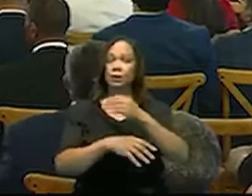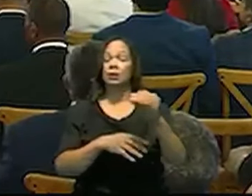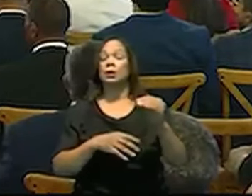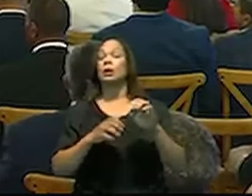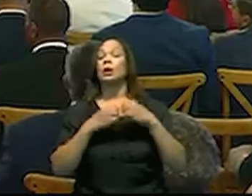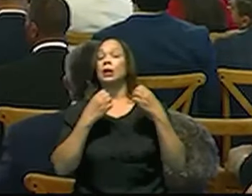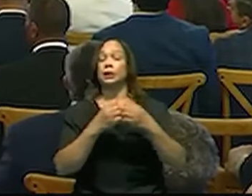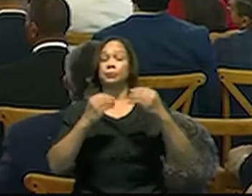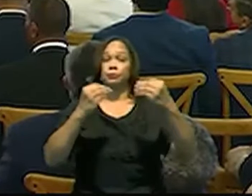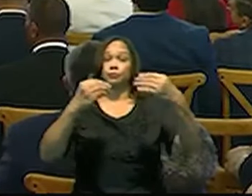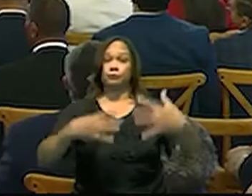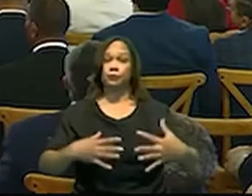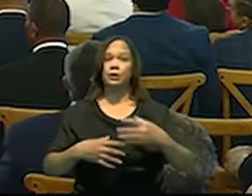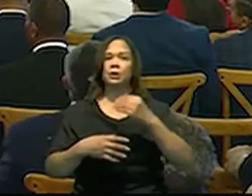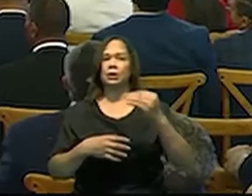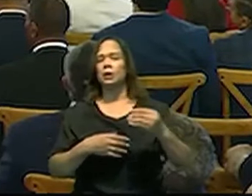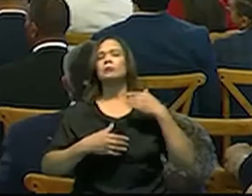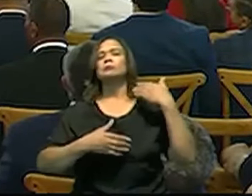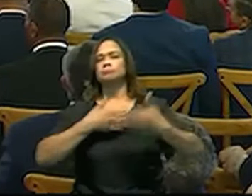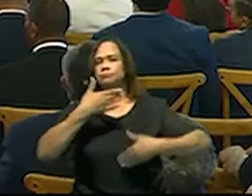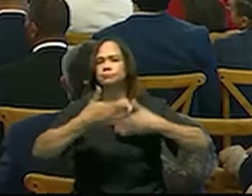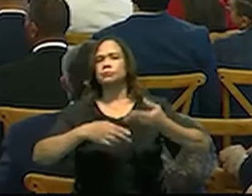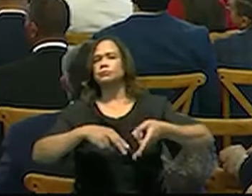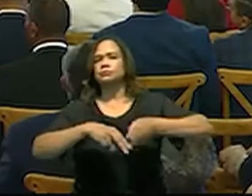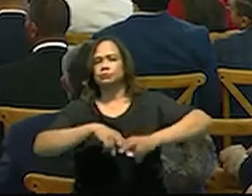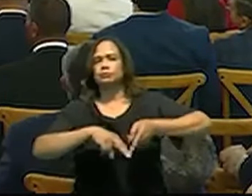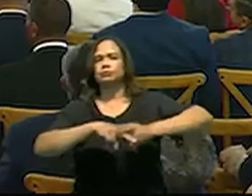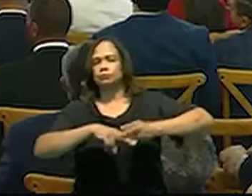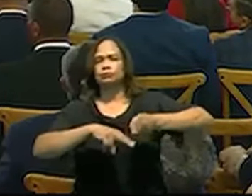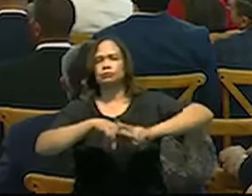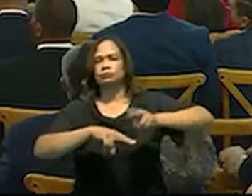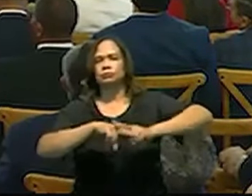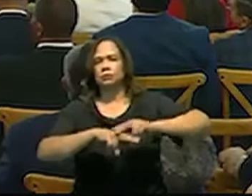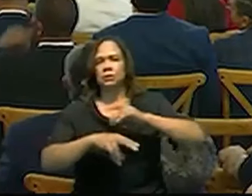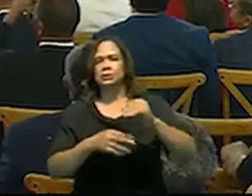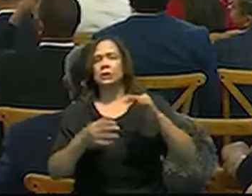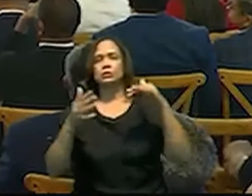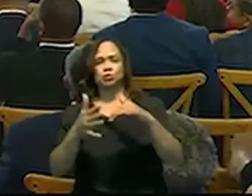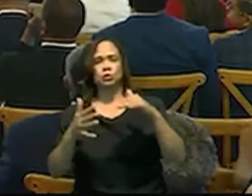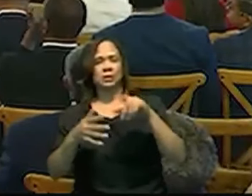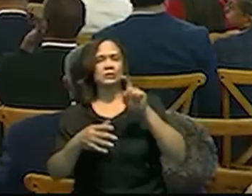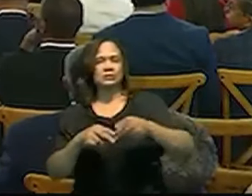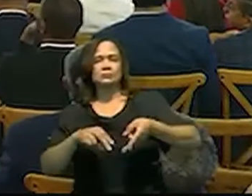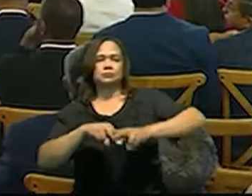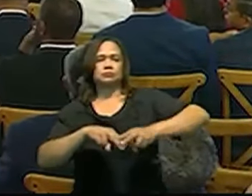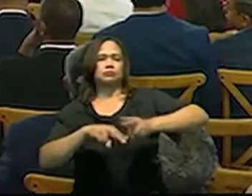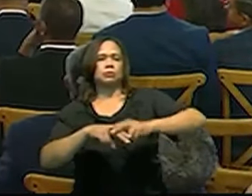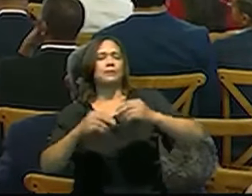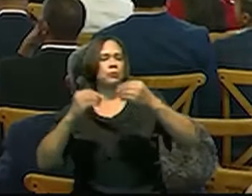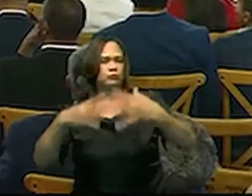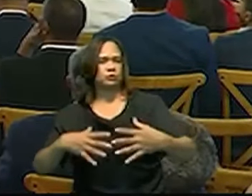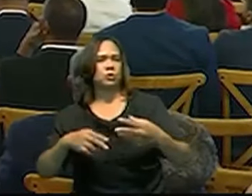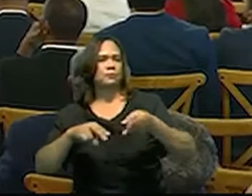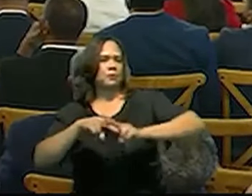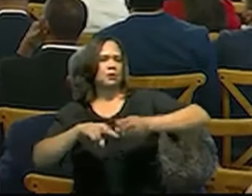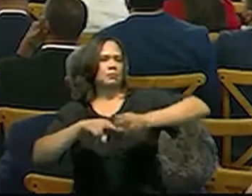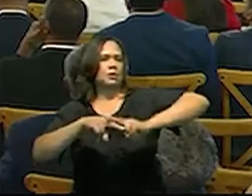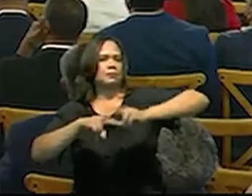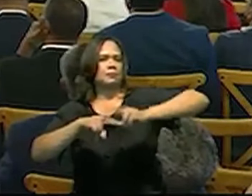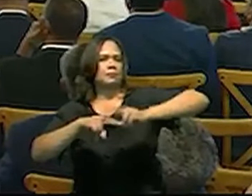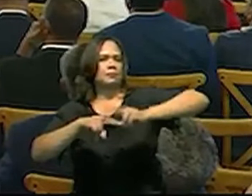personal docente, que a medida que va incrementándose la cantidad de alumnos, también se necesitan más